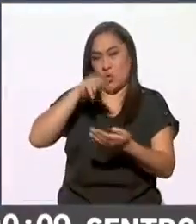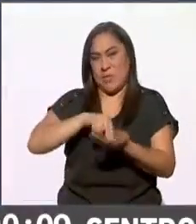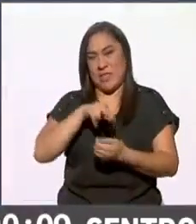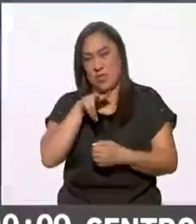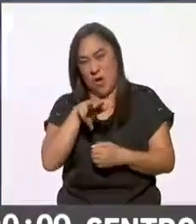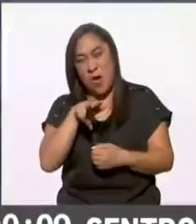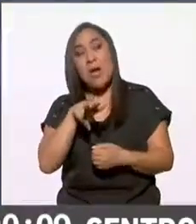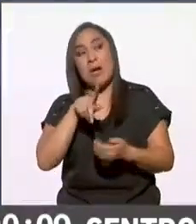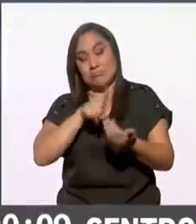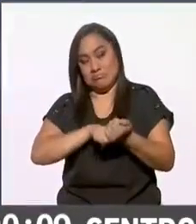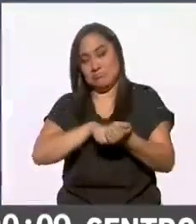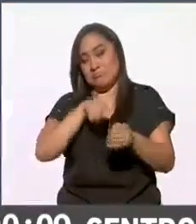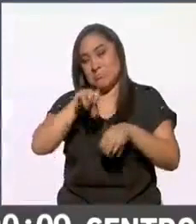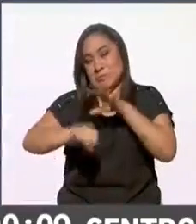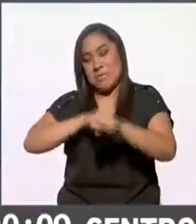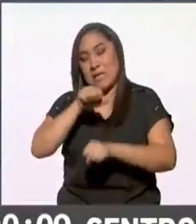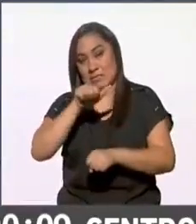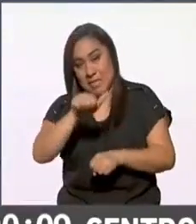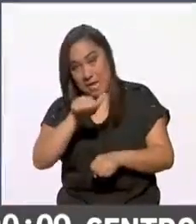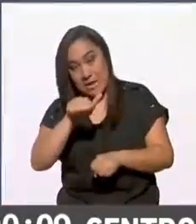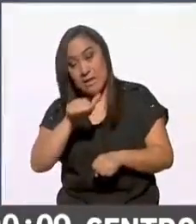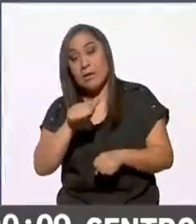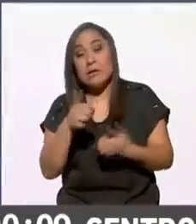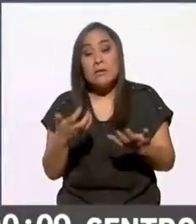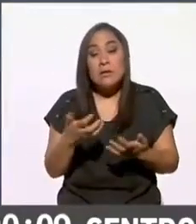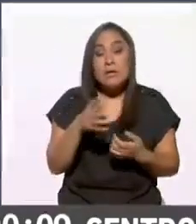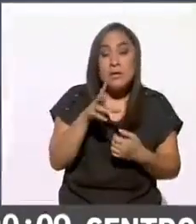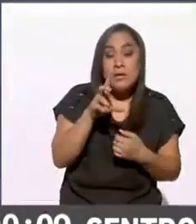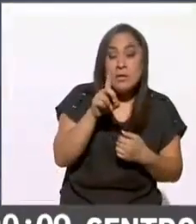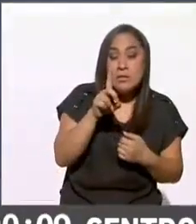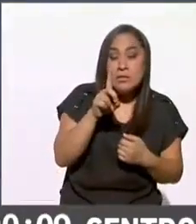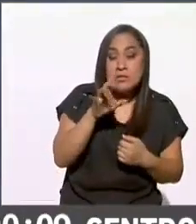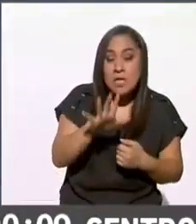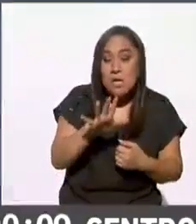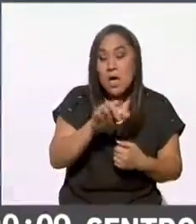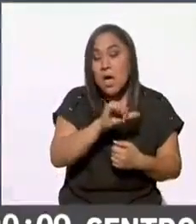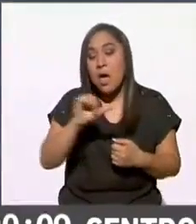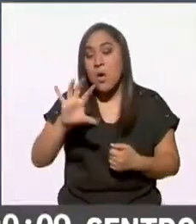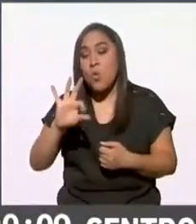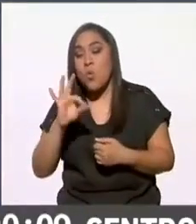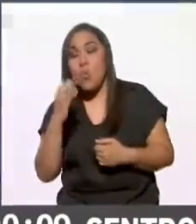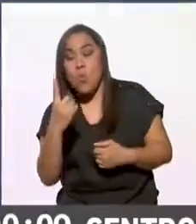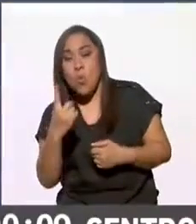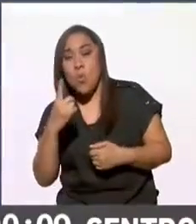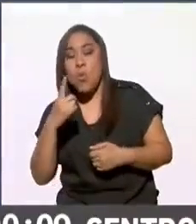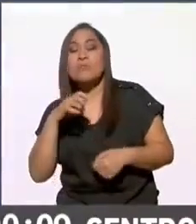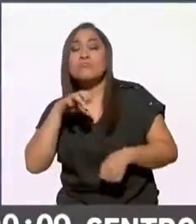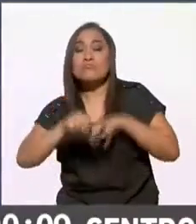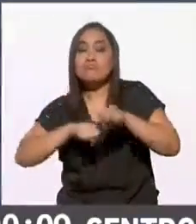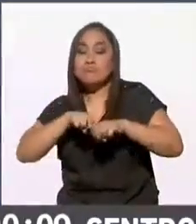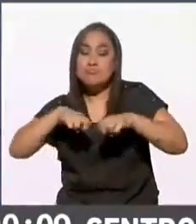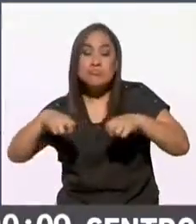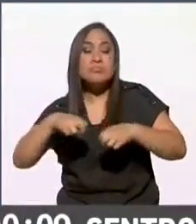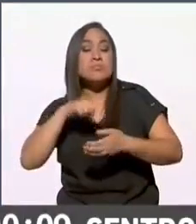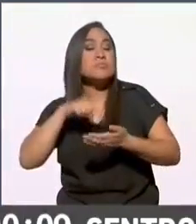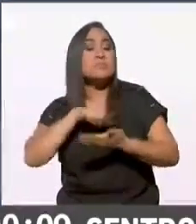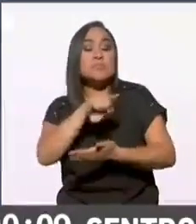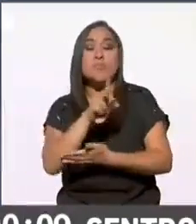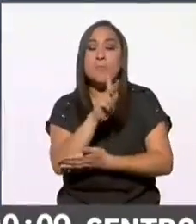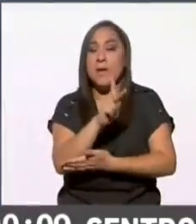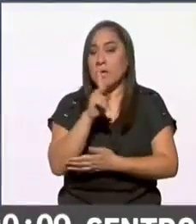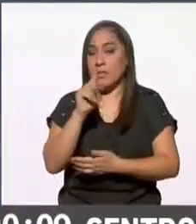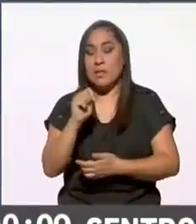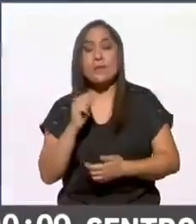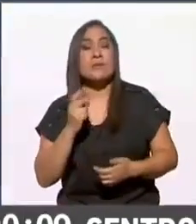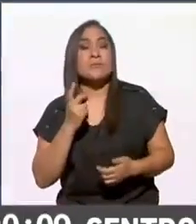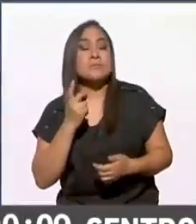16 35 a 41 curules tendría el partido del trabajo